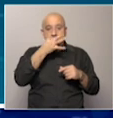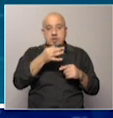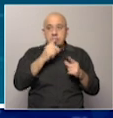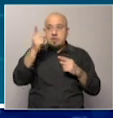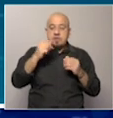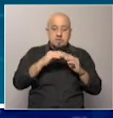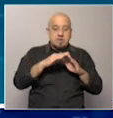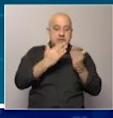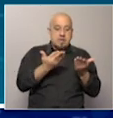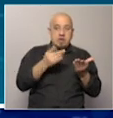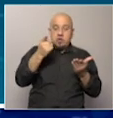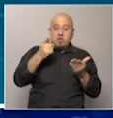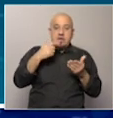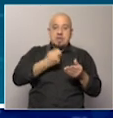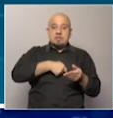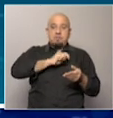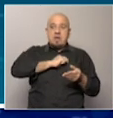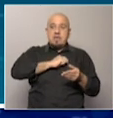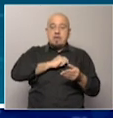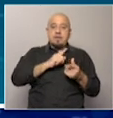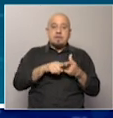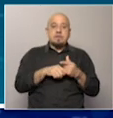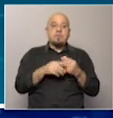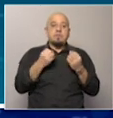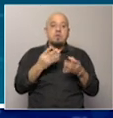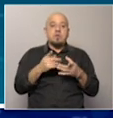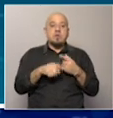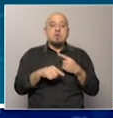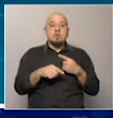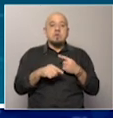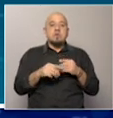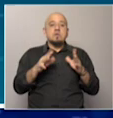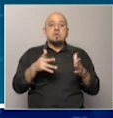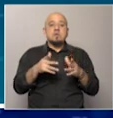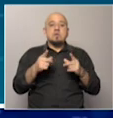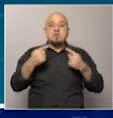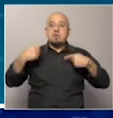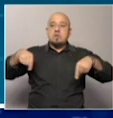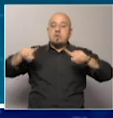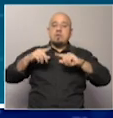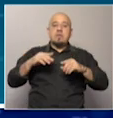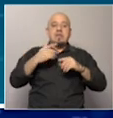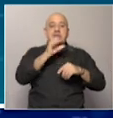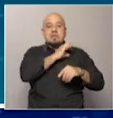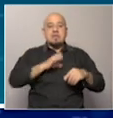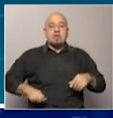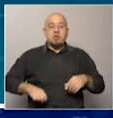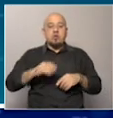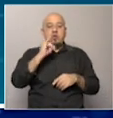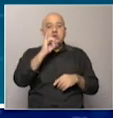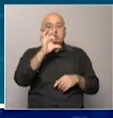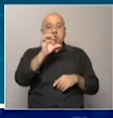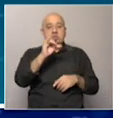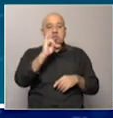del diario El País de Madrid, porque de alguna manera dice que aboga por la eliminación del Estado sionista. Esto lo estoy tomando del país de